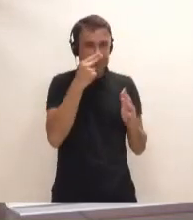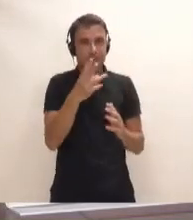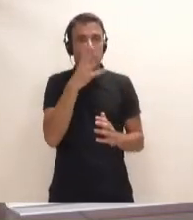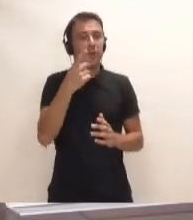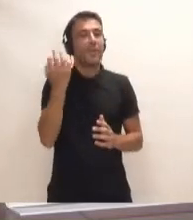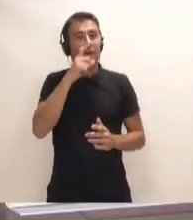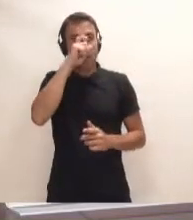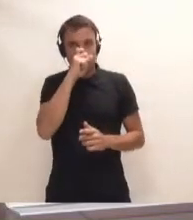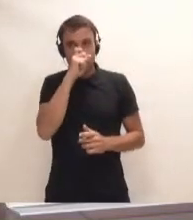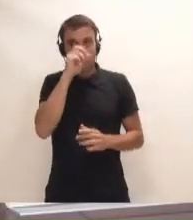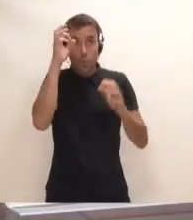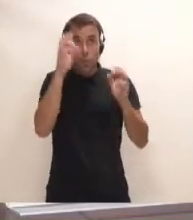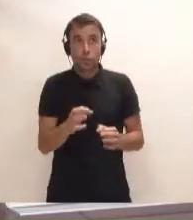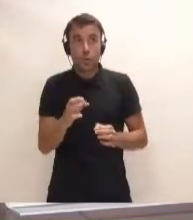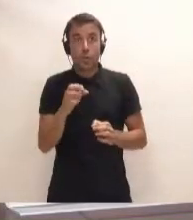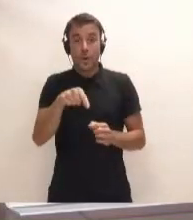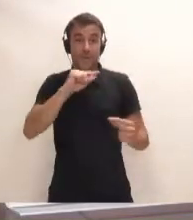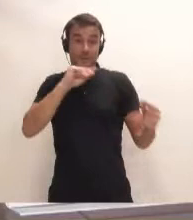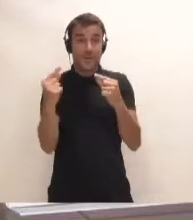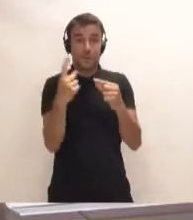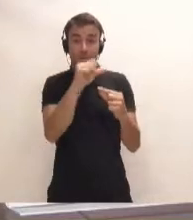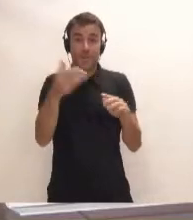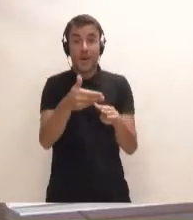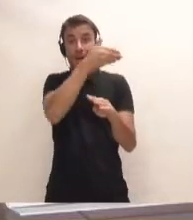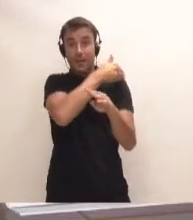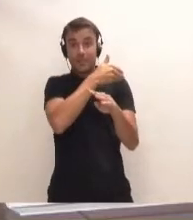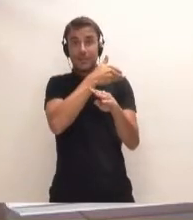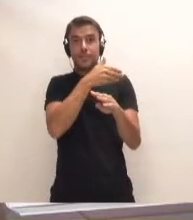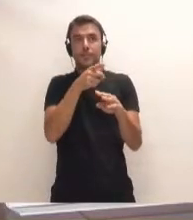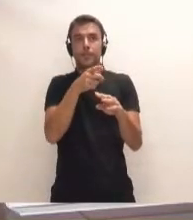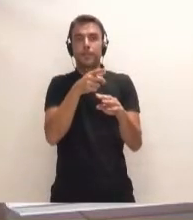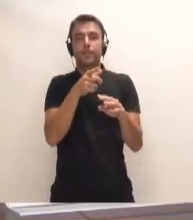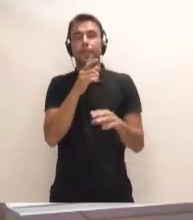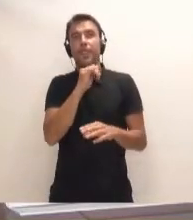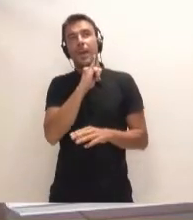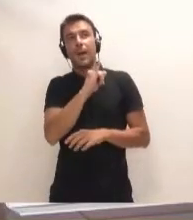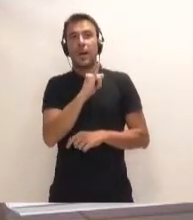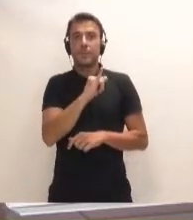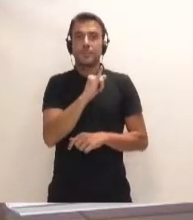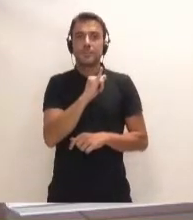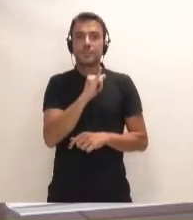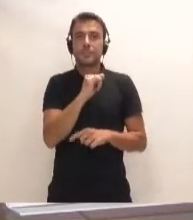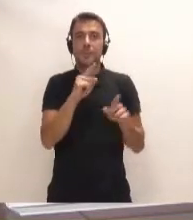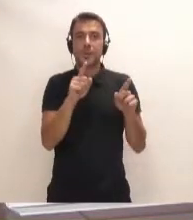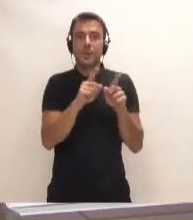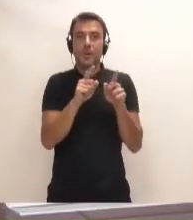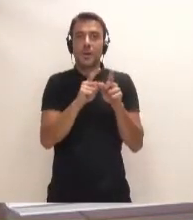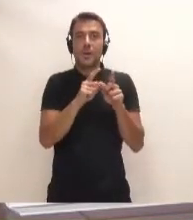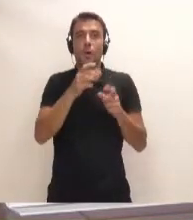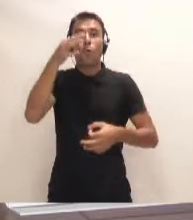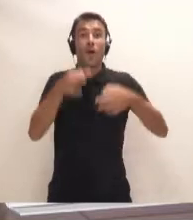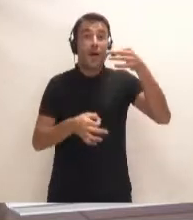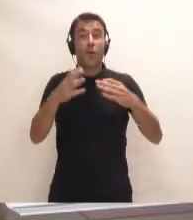que una semana antes de que se abriese este debate, pues teníamos, entrando en el juzgado de